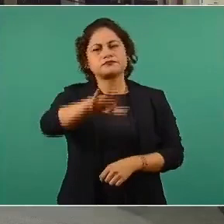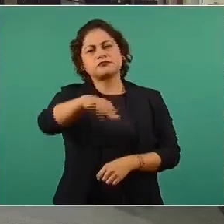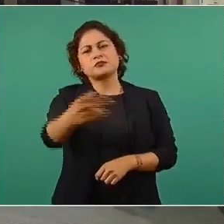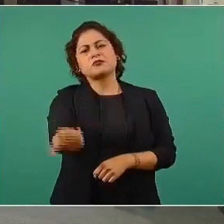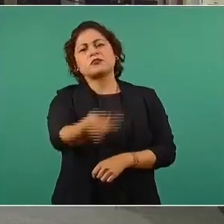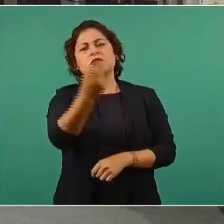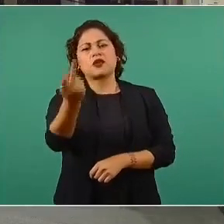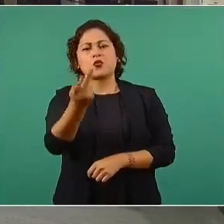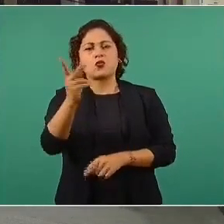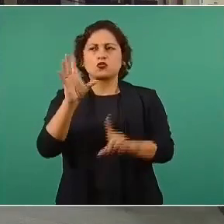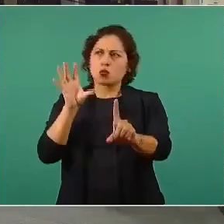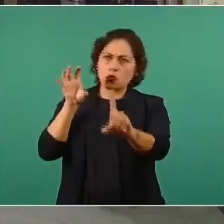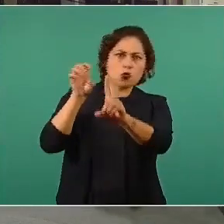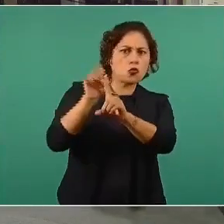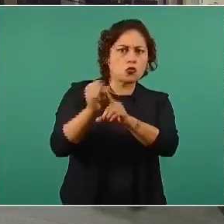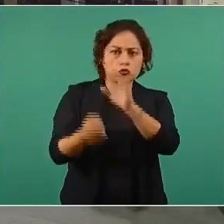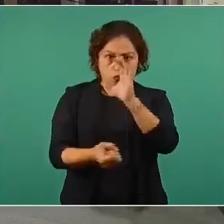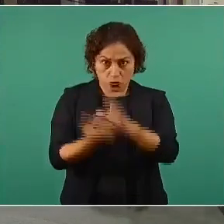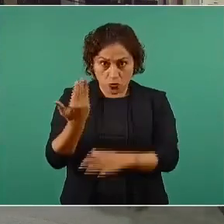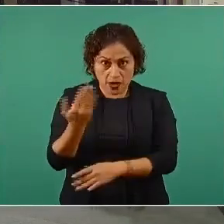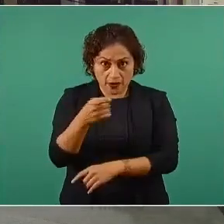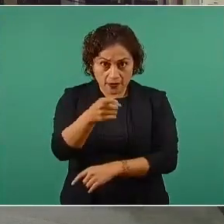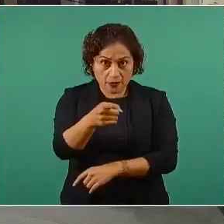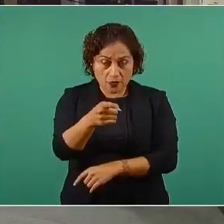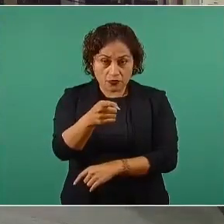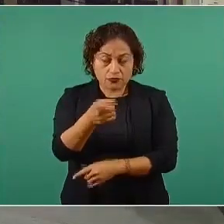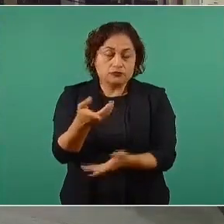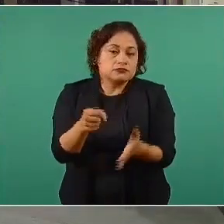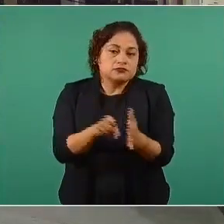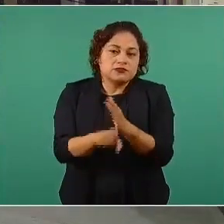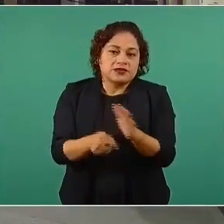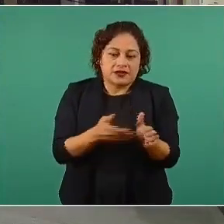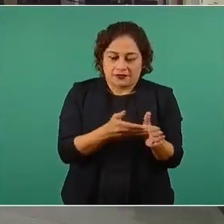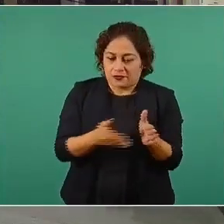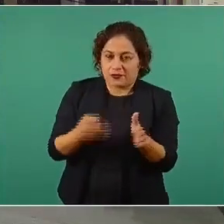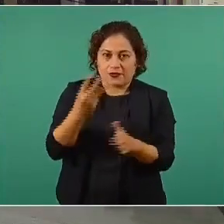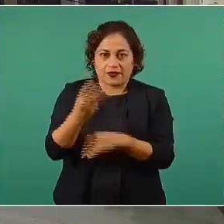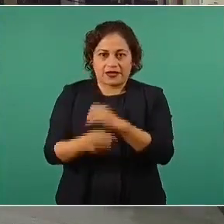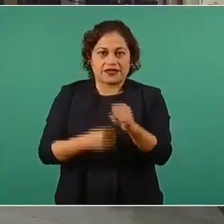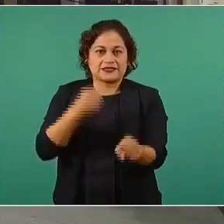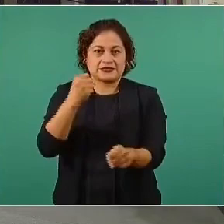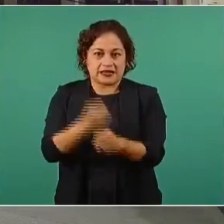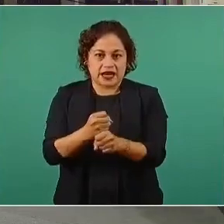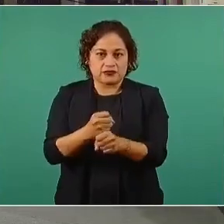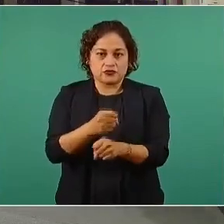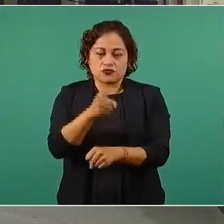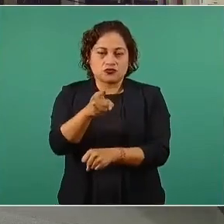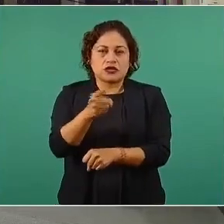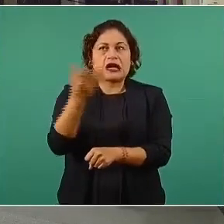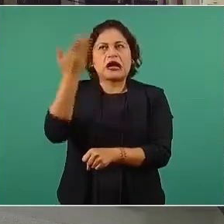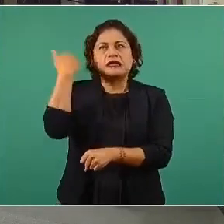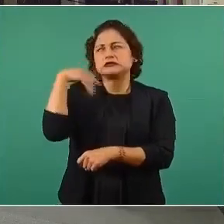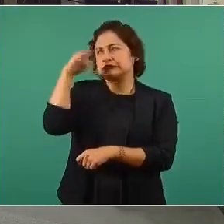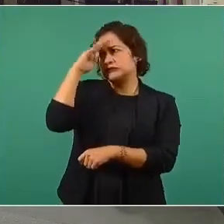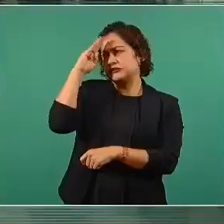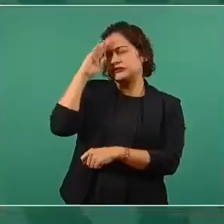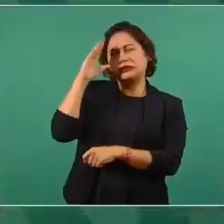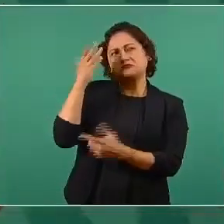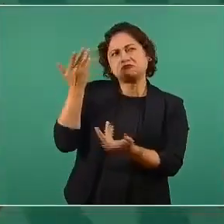mande un nuevo reto se le presentó durante estos tres años que usted no tenía contemplado no